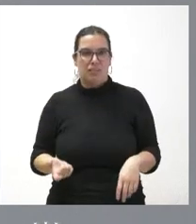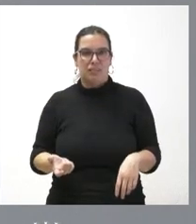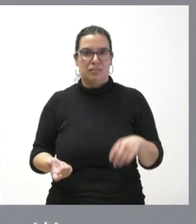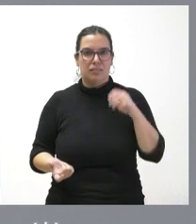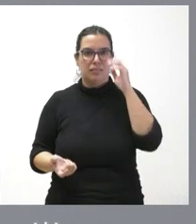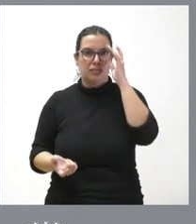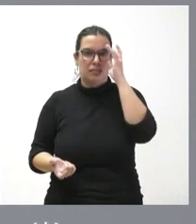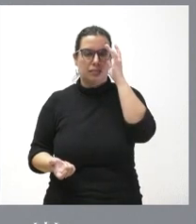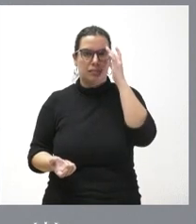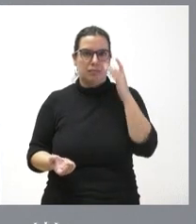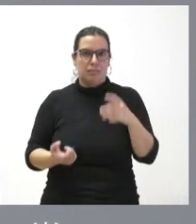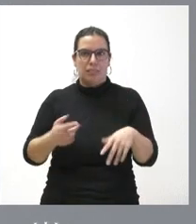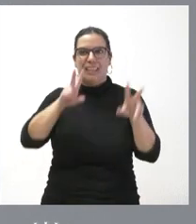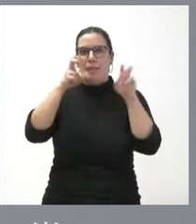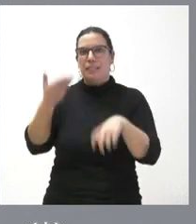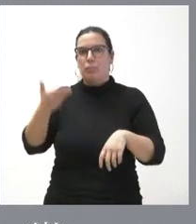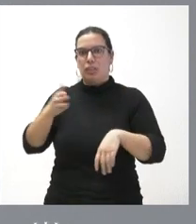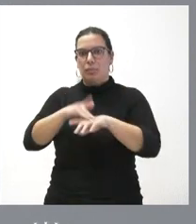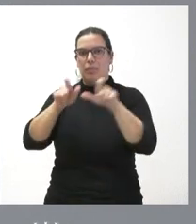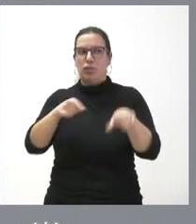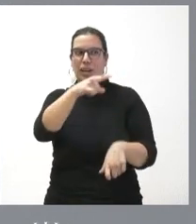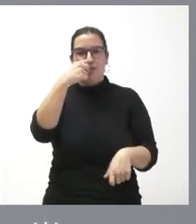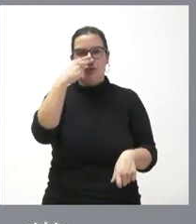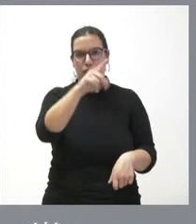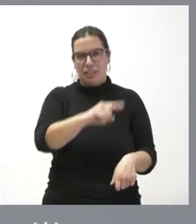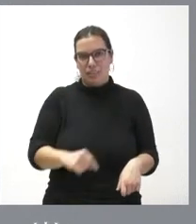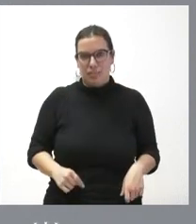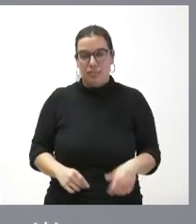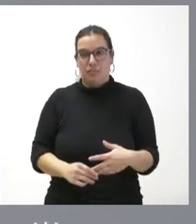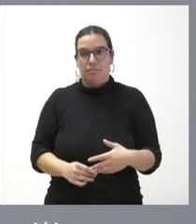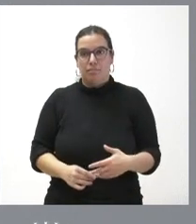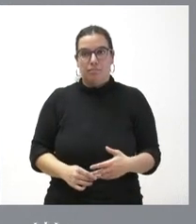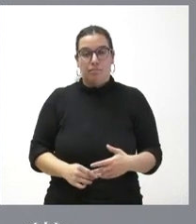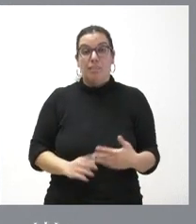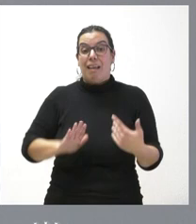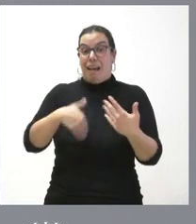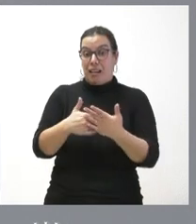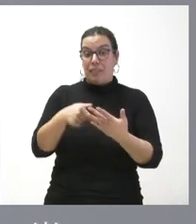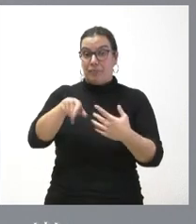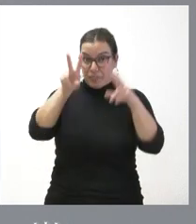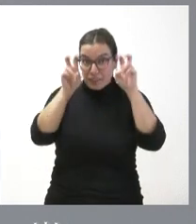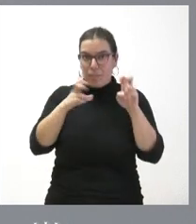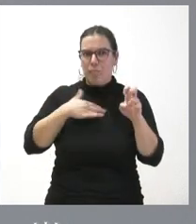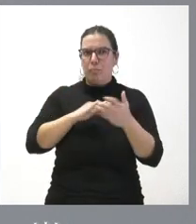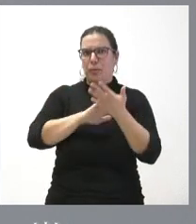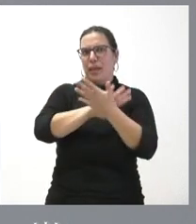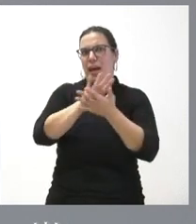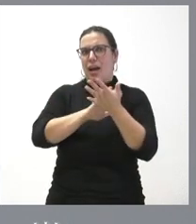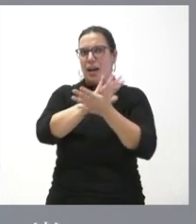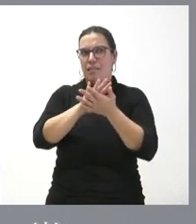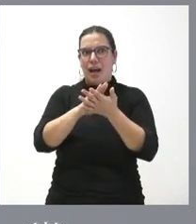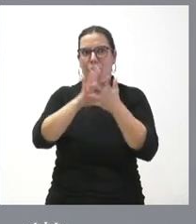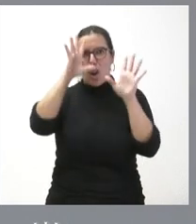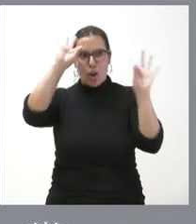gente y que son los más importantes para muchas personas pero incluso esos temas se pueden hablar desde el sentido